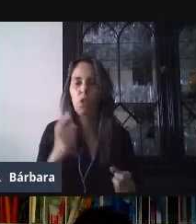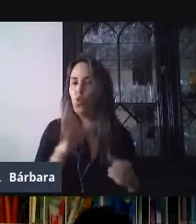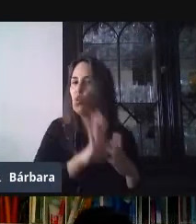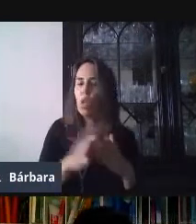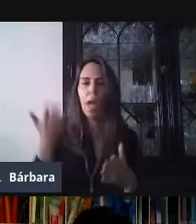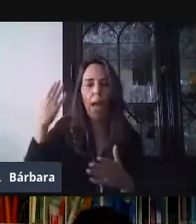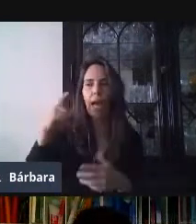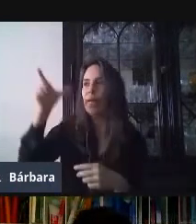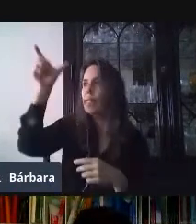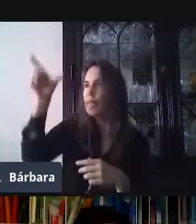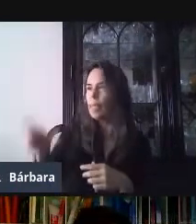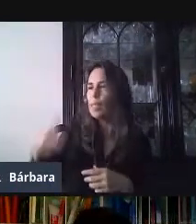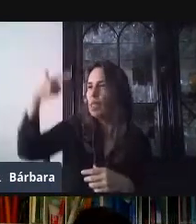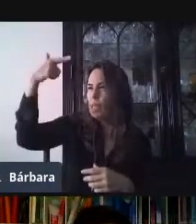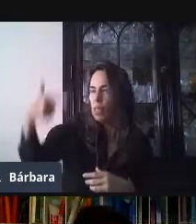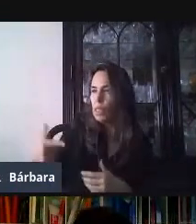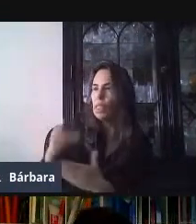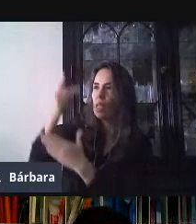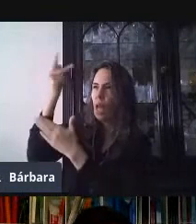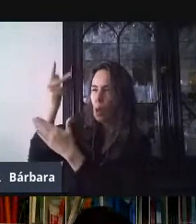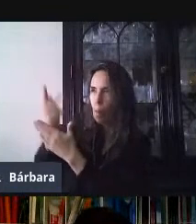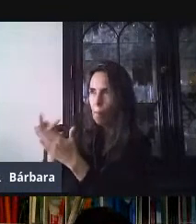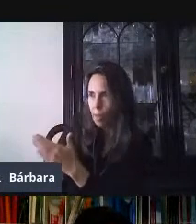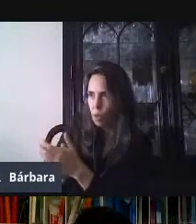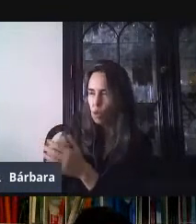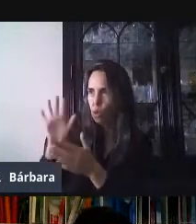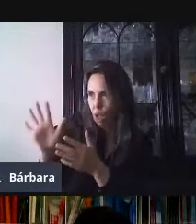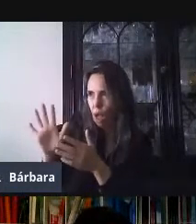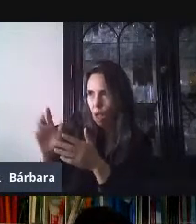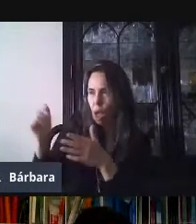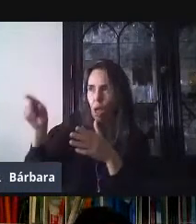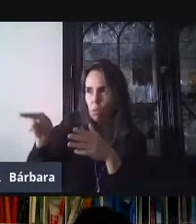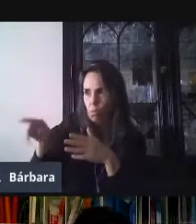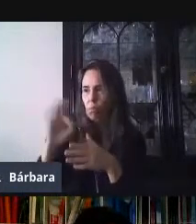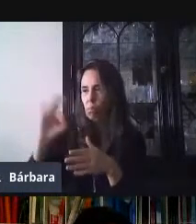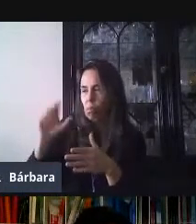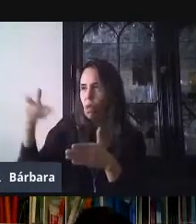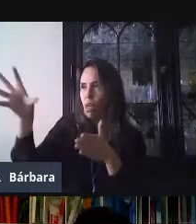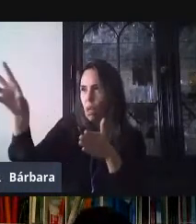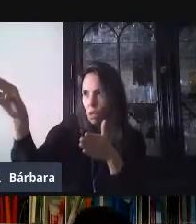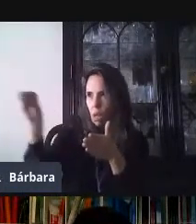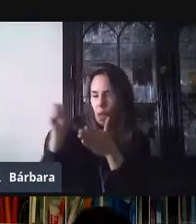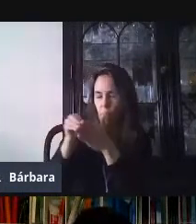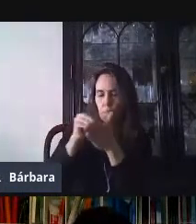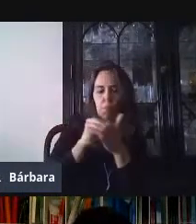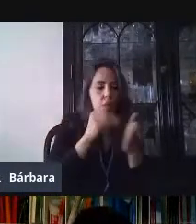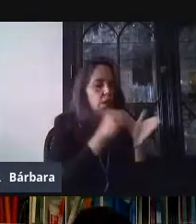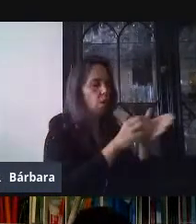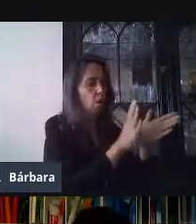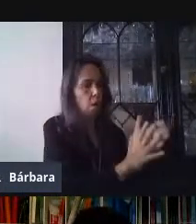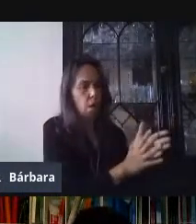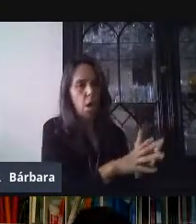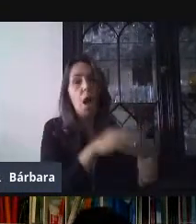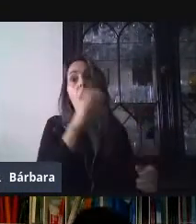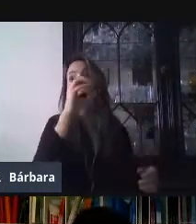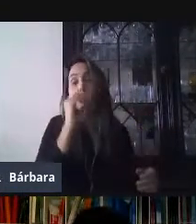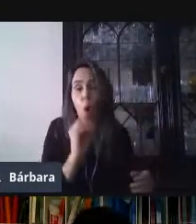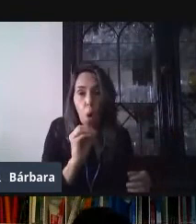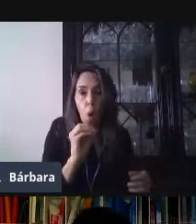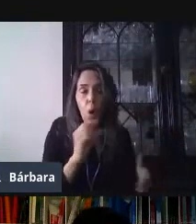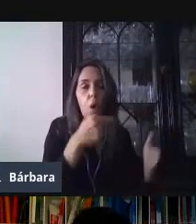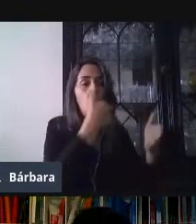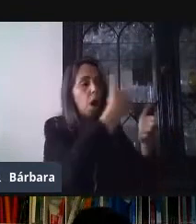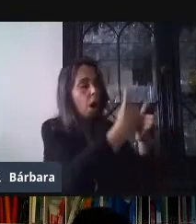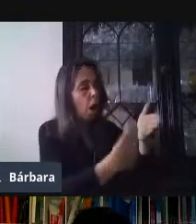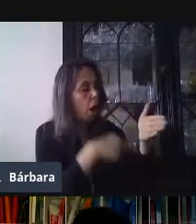tu documento. Si yo no tuviera ese documento, como tú dices, yo puedo, en el símbolo de más, tecleo la pregunta y conforme yo